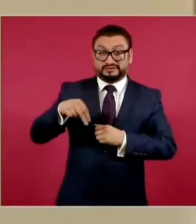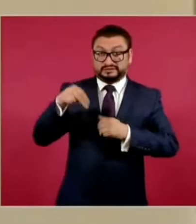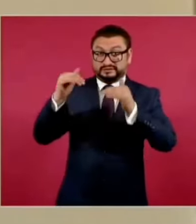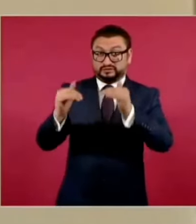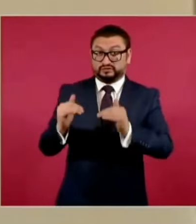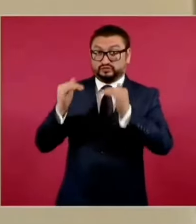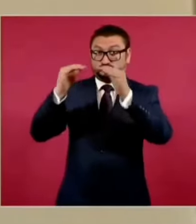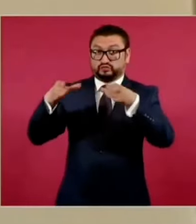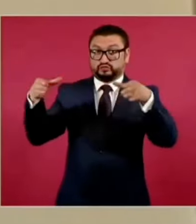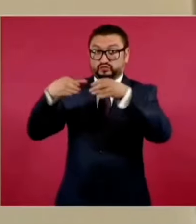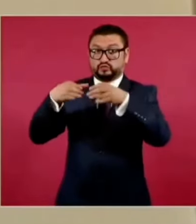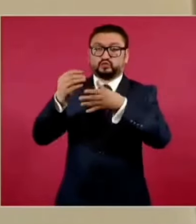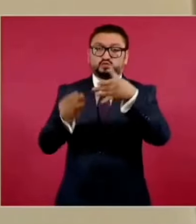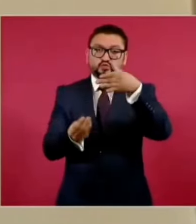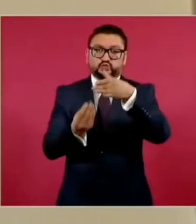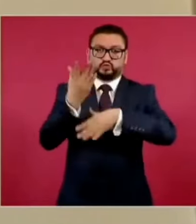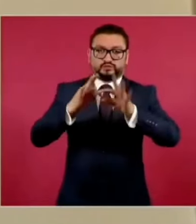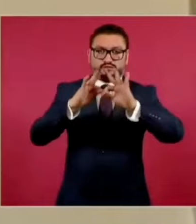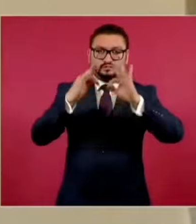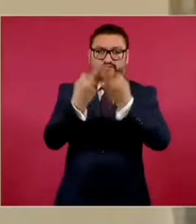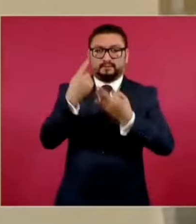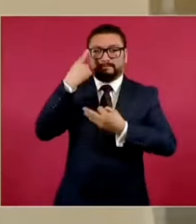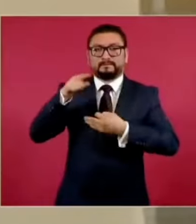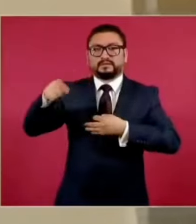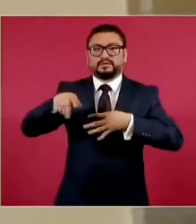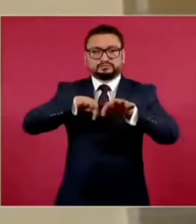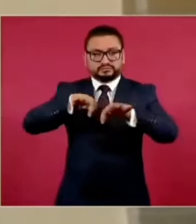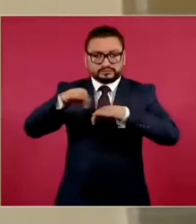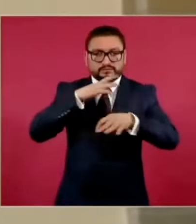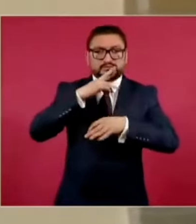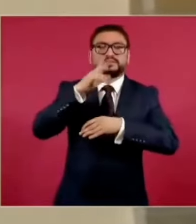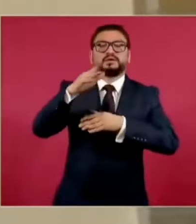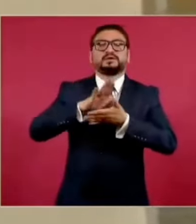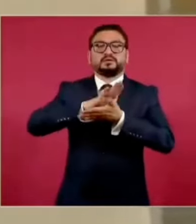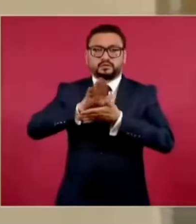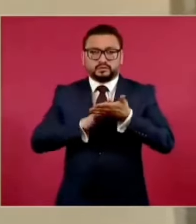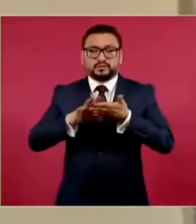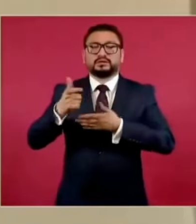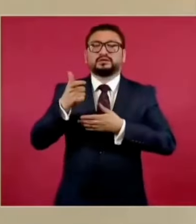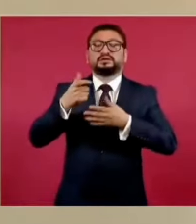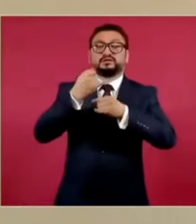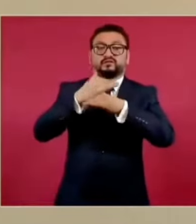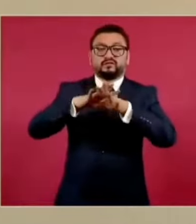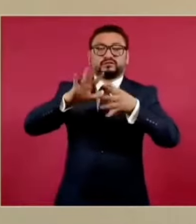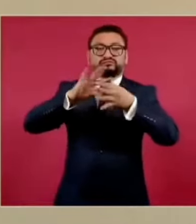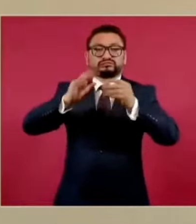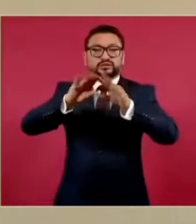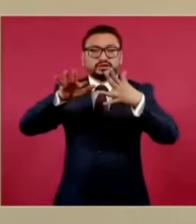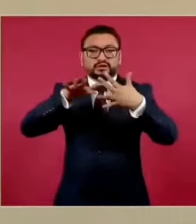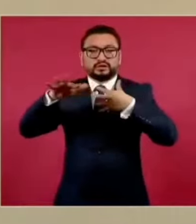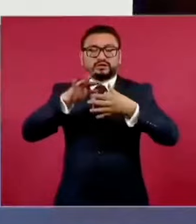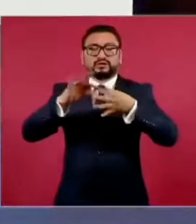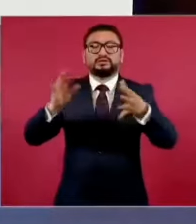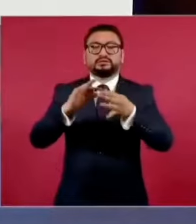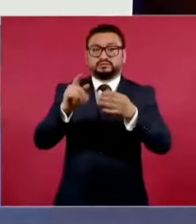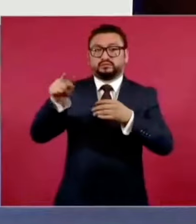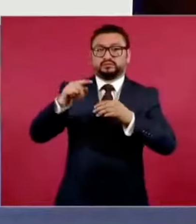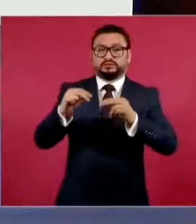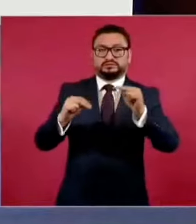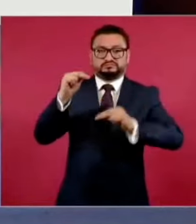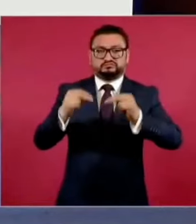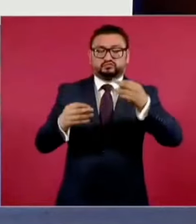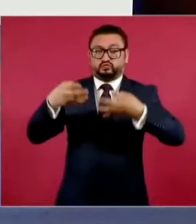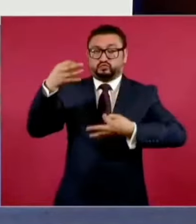la Nación, para que pueda ser más eficiente, austera, transparente, tratándose del máximo tribunal